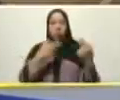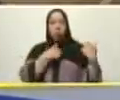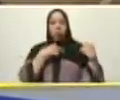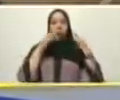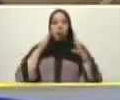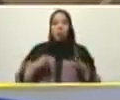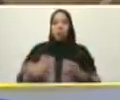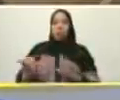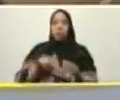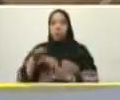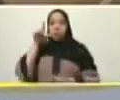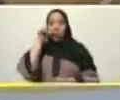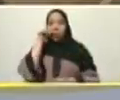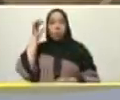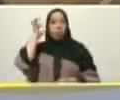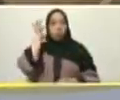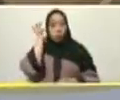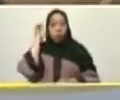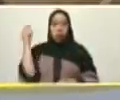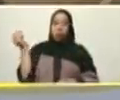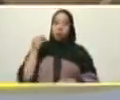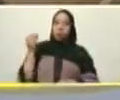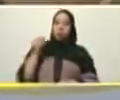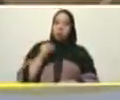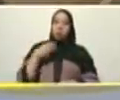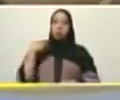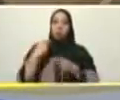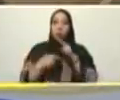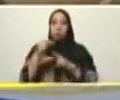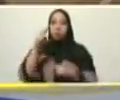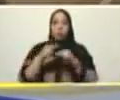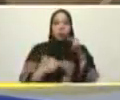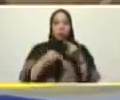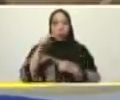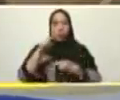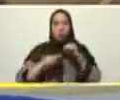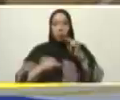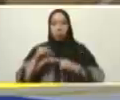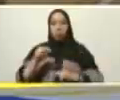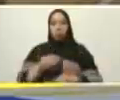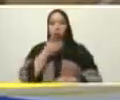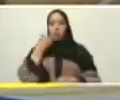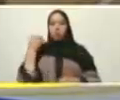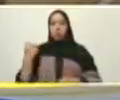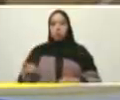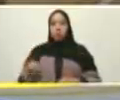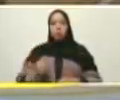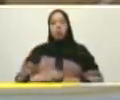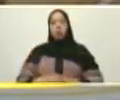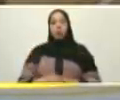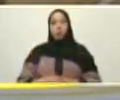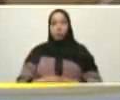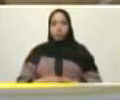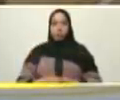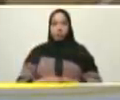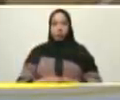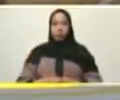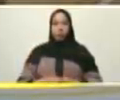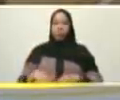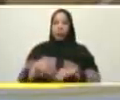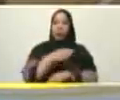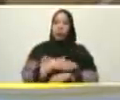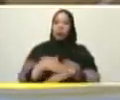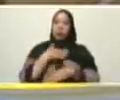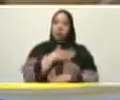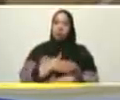comuneras y tenemos cada vez que construir mejores urbanismos de la gran misión